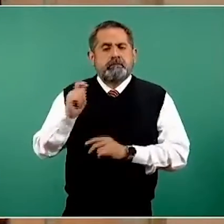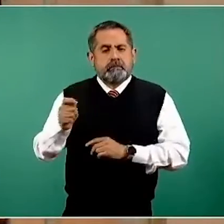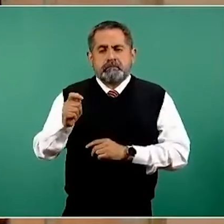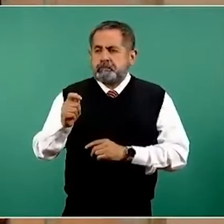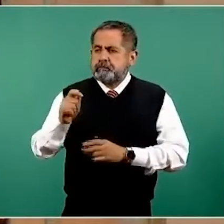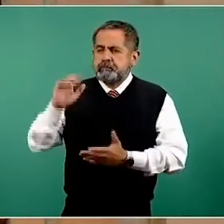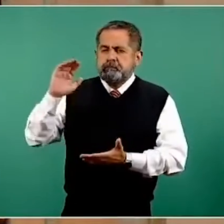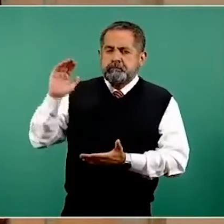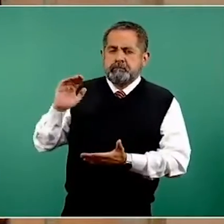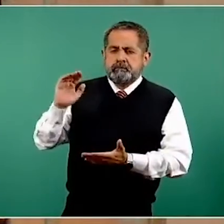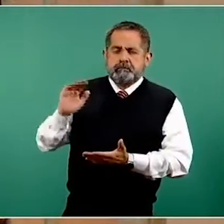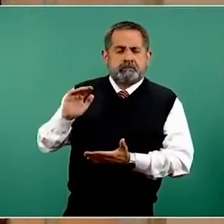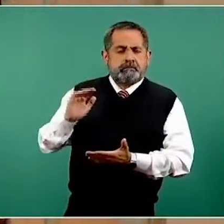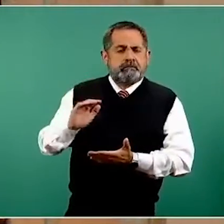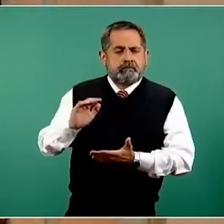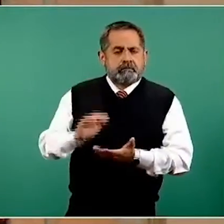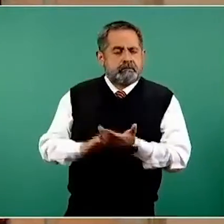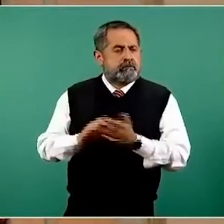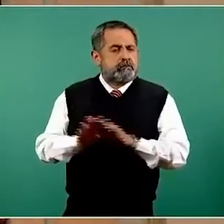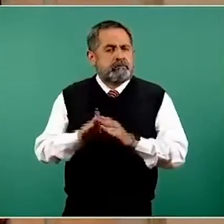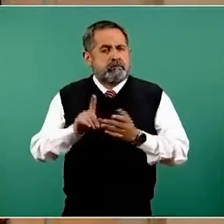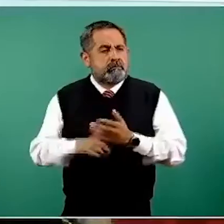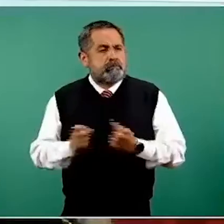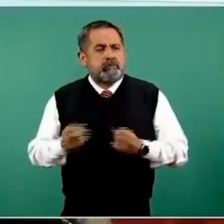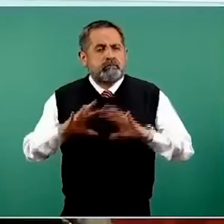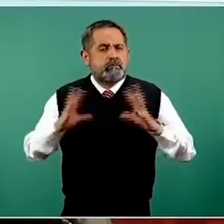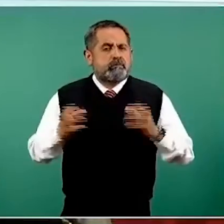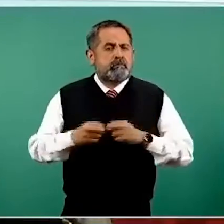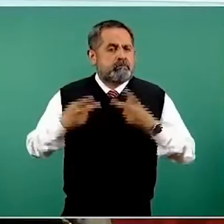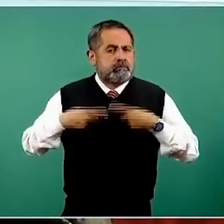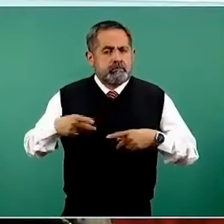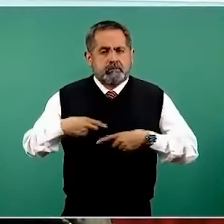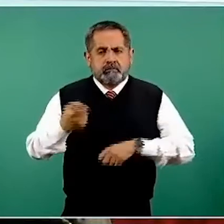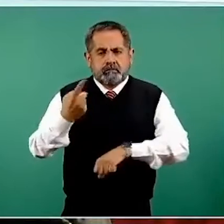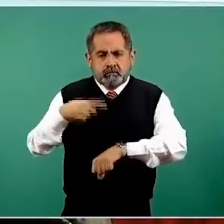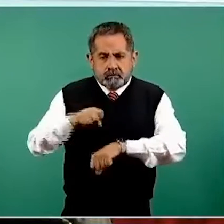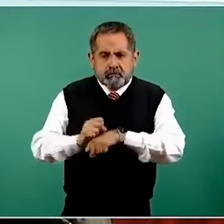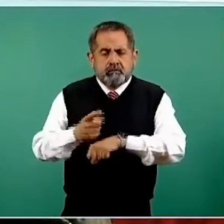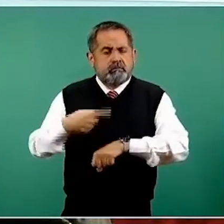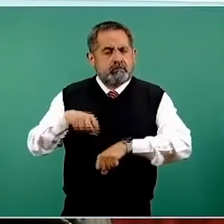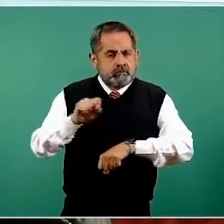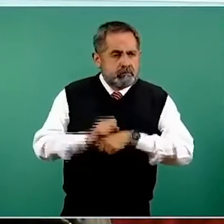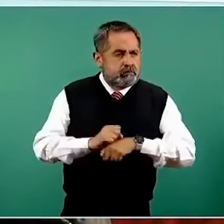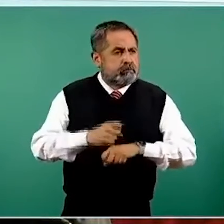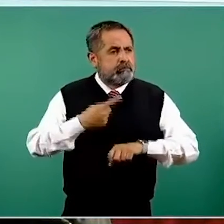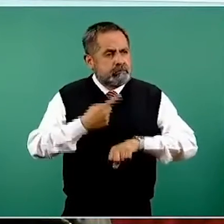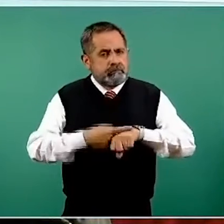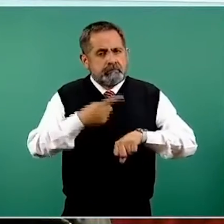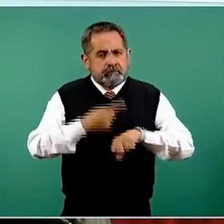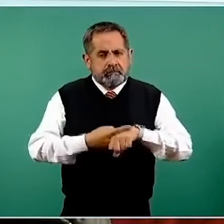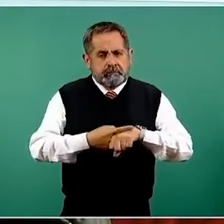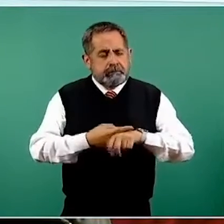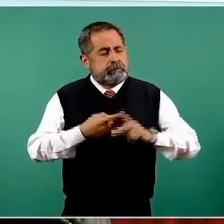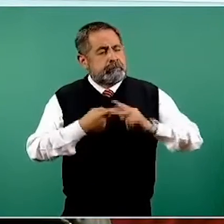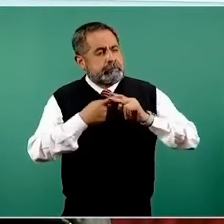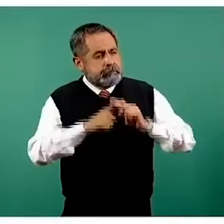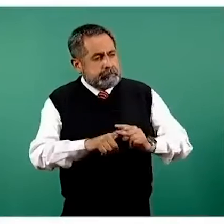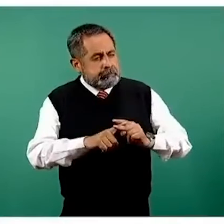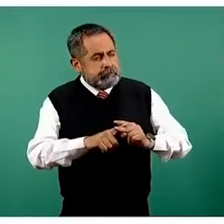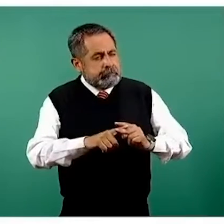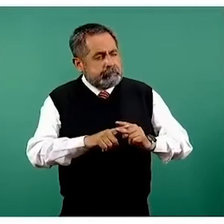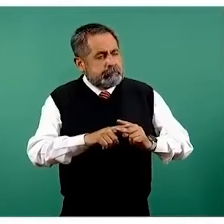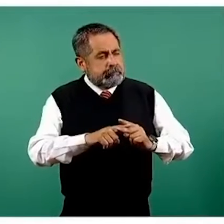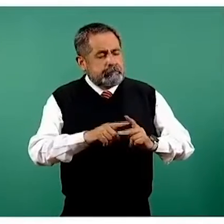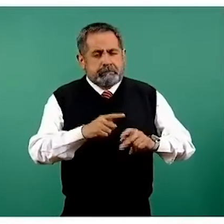carga de enfermedad, es decir, en este número de personas que semana con semana van iniciando con signos y síntomas de enfermedad y que